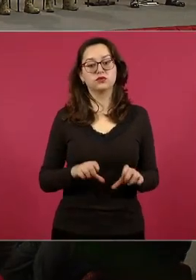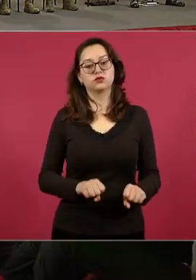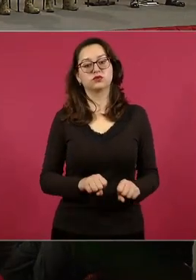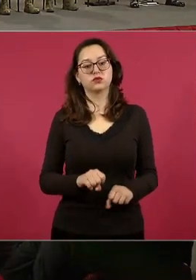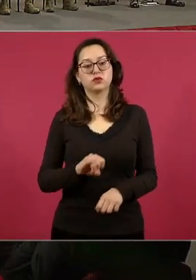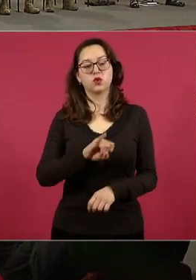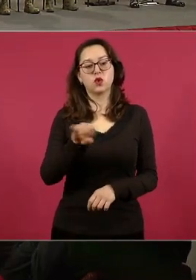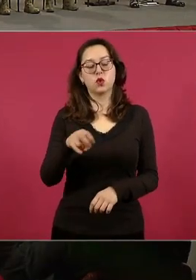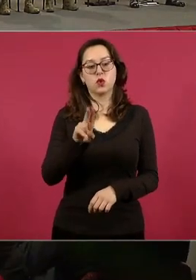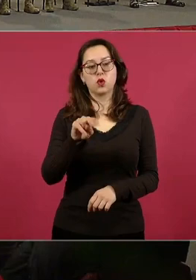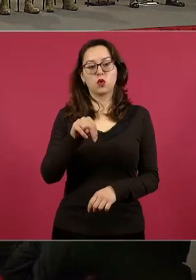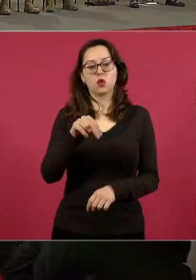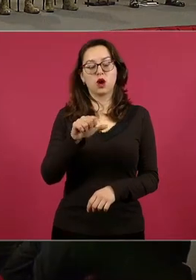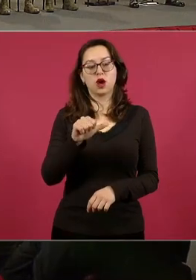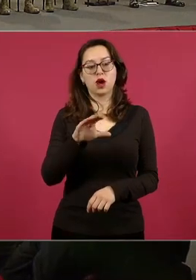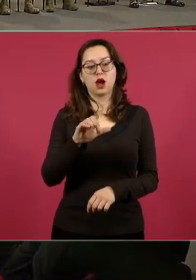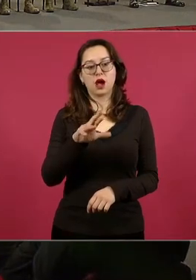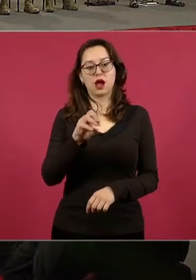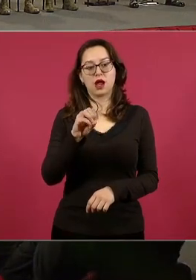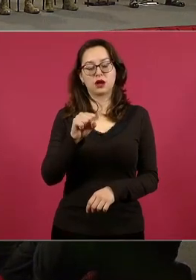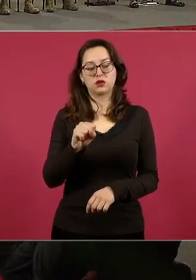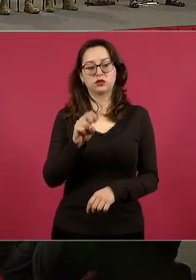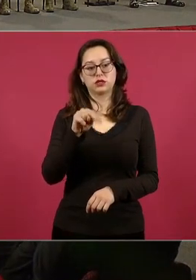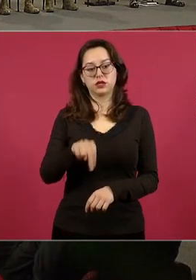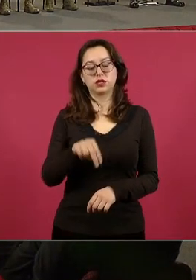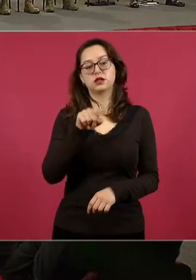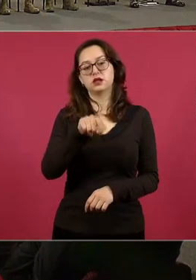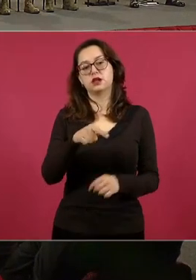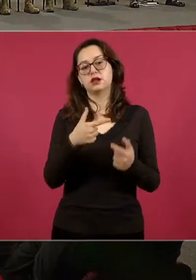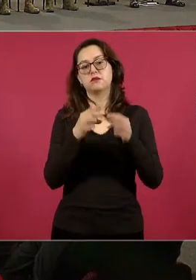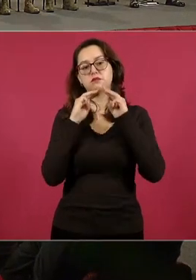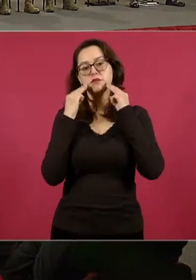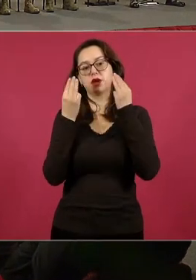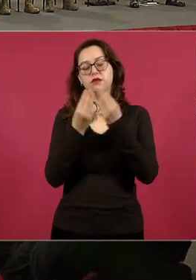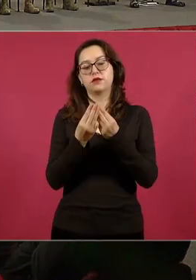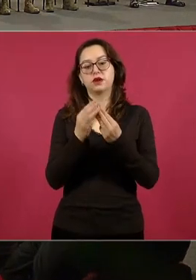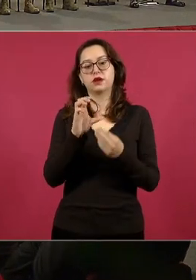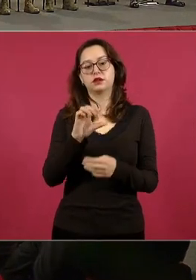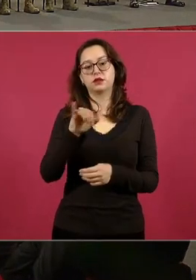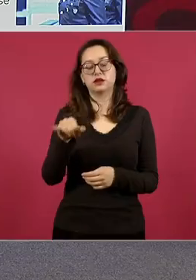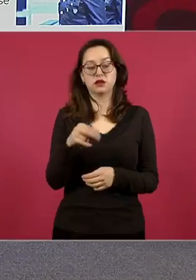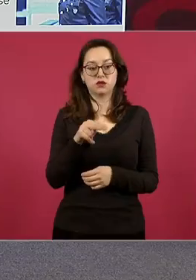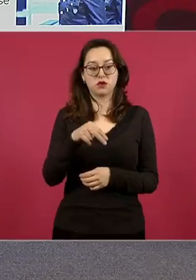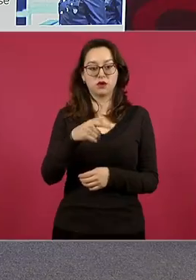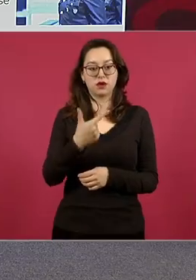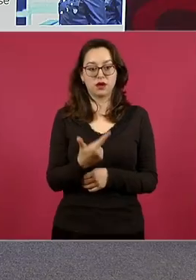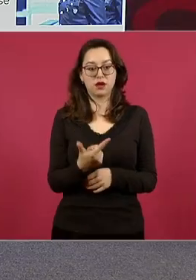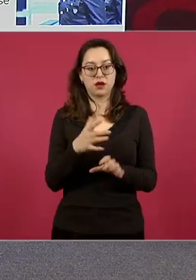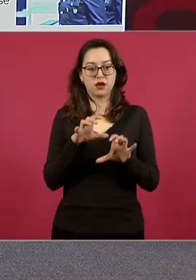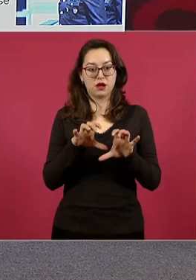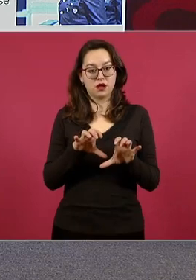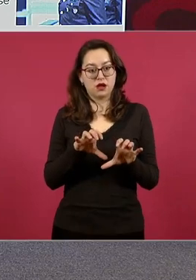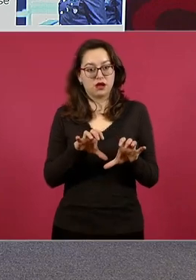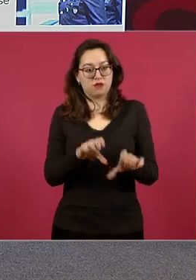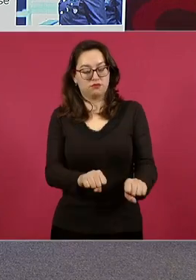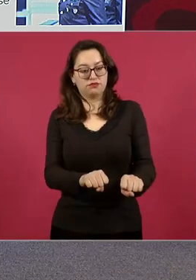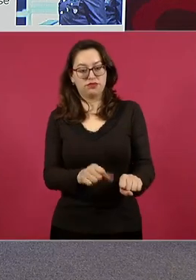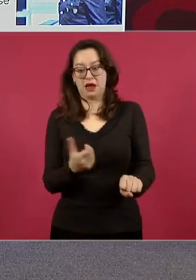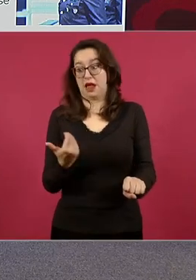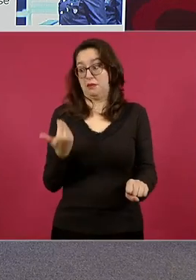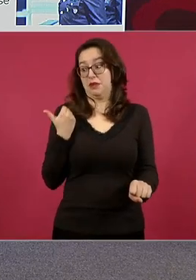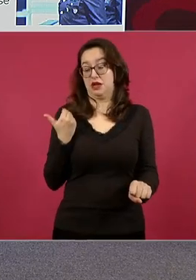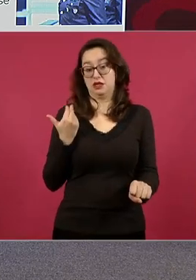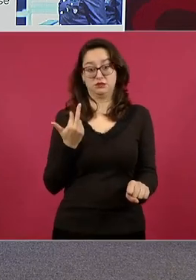Carlos N., presunto integrante del cártel Jalisco Nueva Generación, detenido el pasado 25 de noviembre, tras un